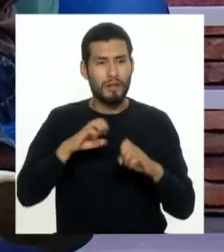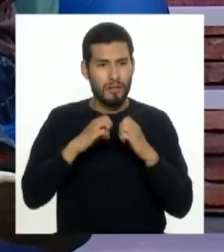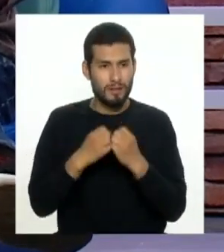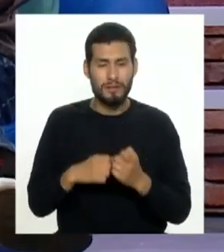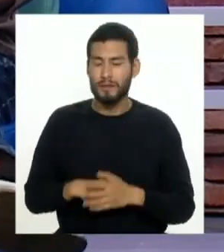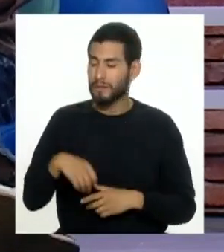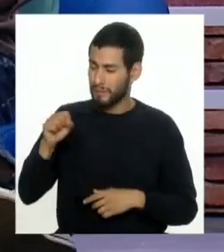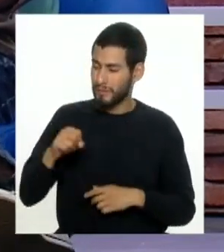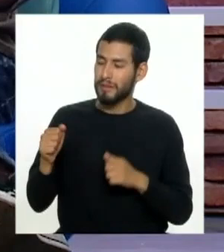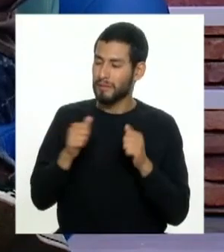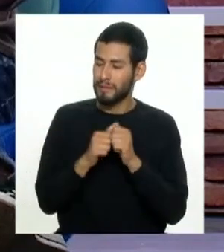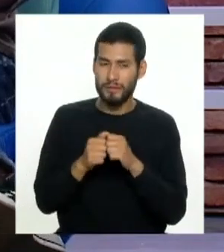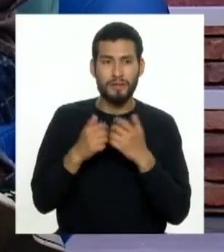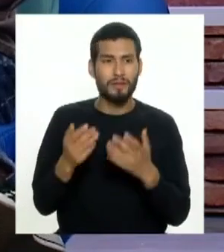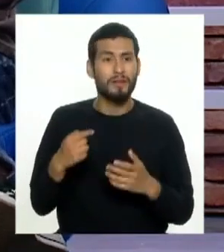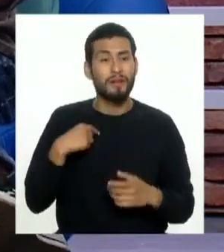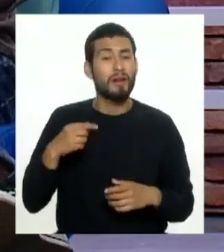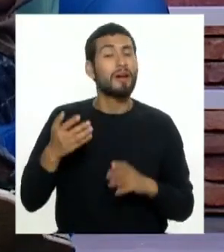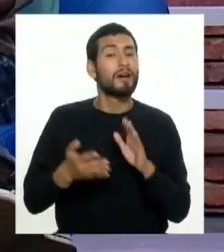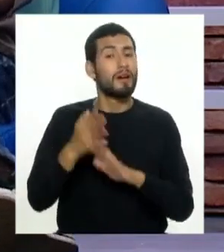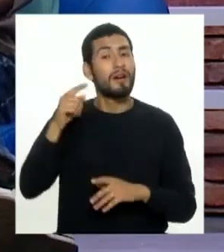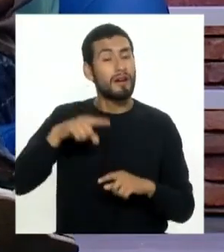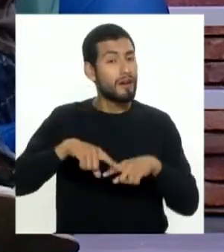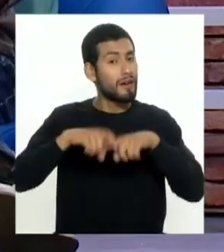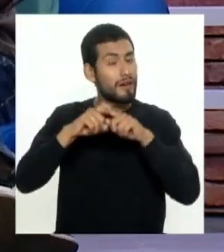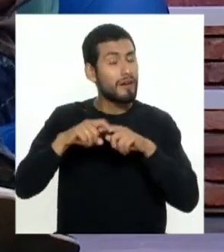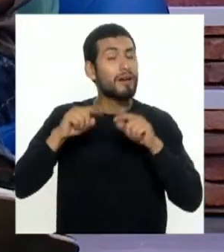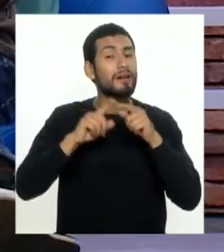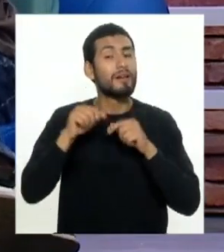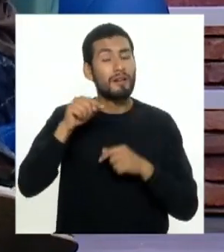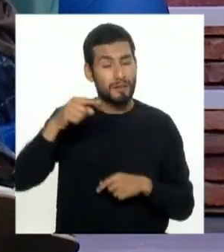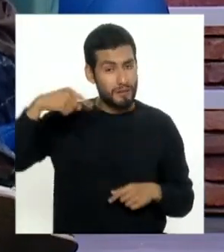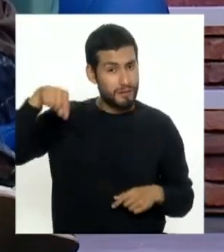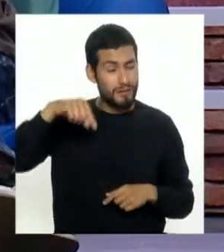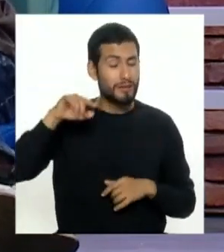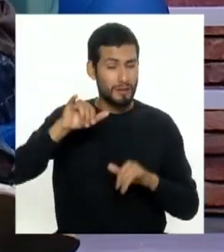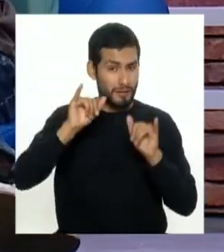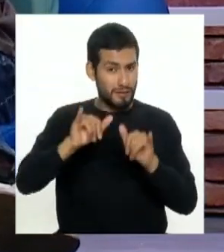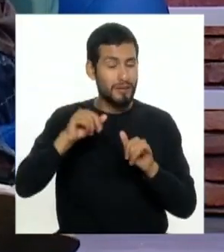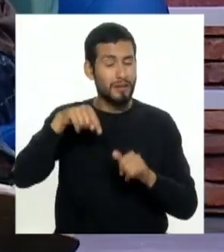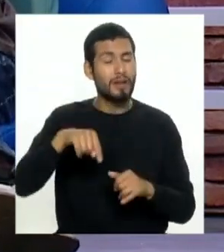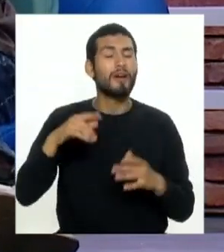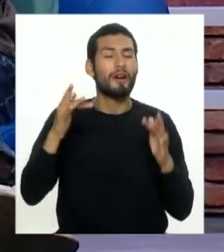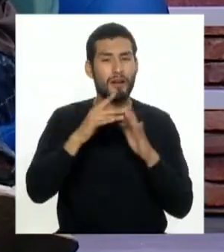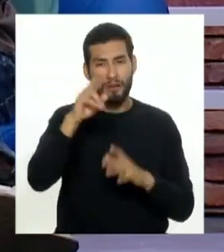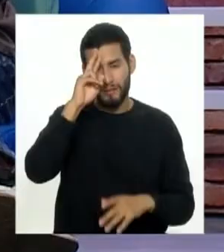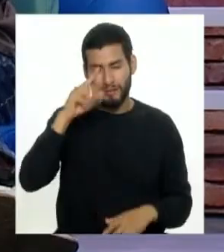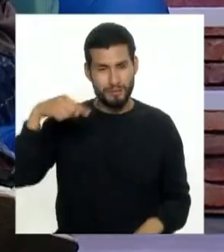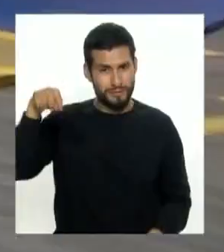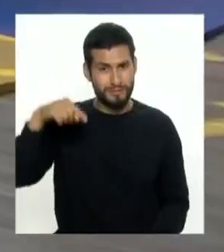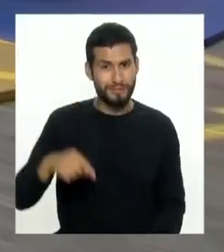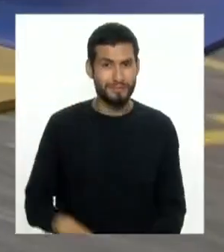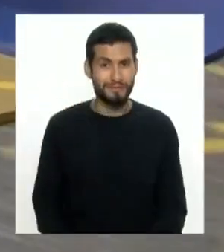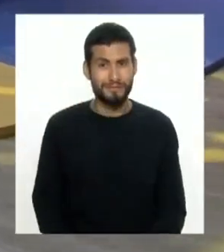equipo así es trabajando en equipo nos vamos a la pausa y ya regresamos no te muevas esto es Conecta Perú vale